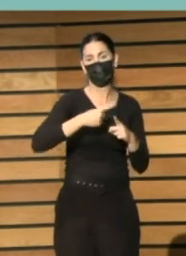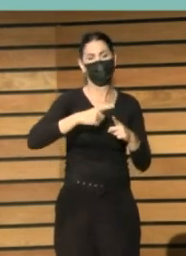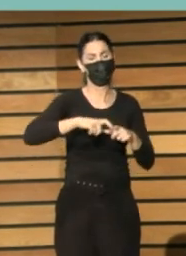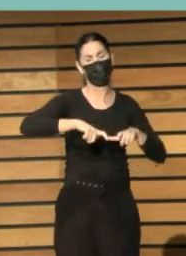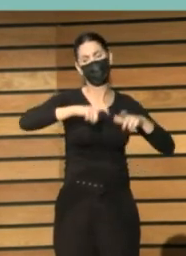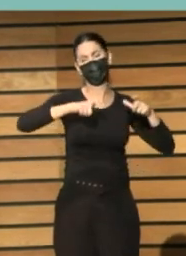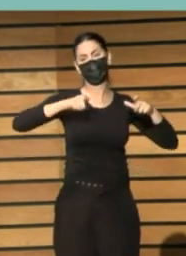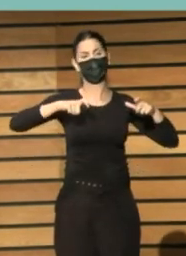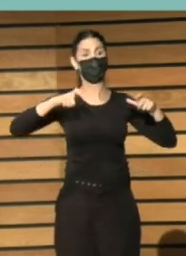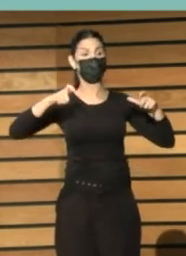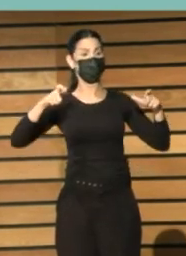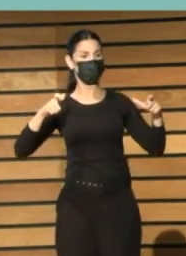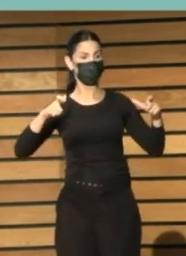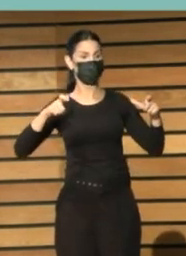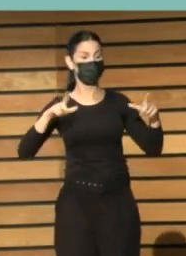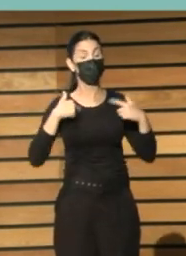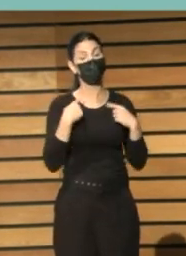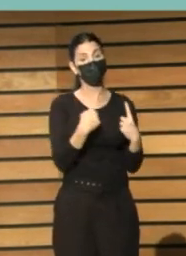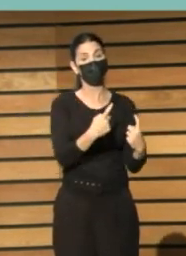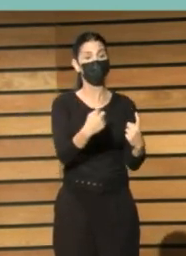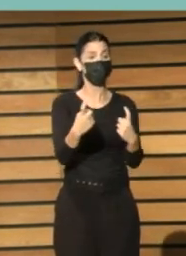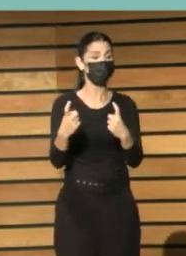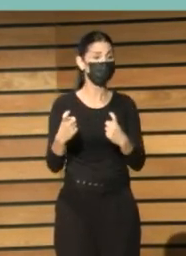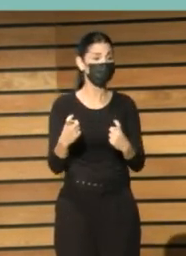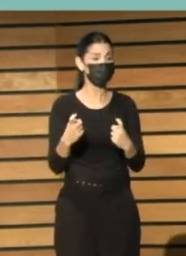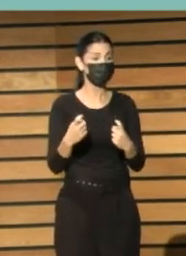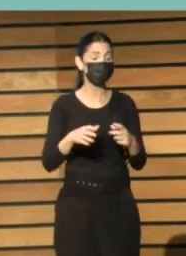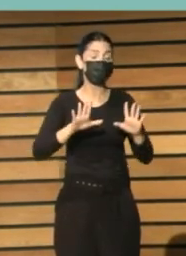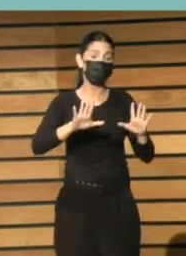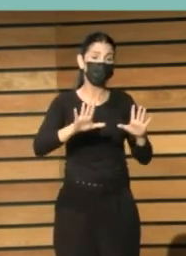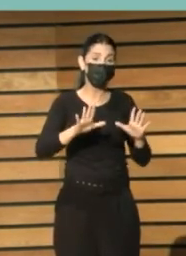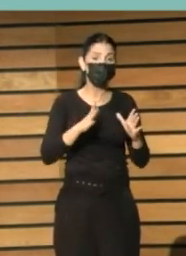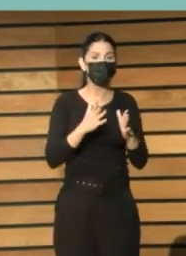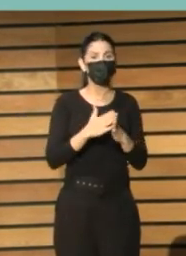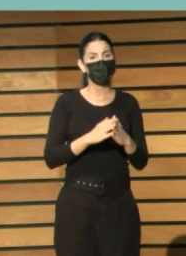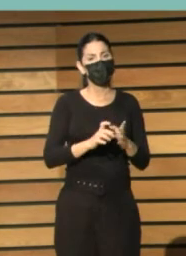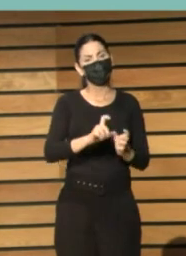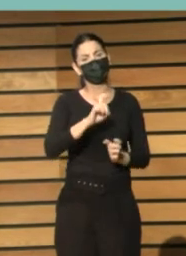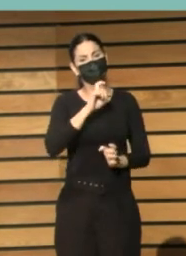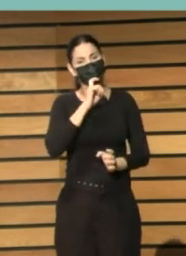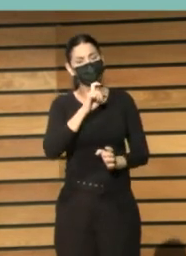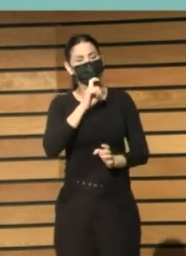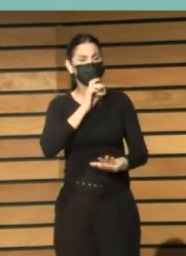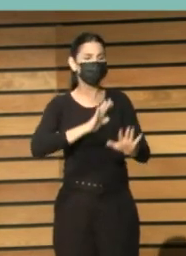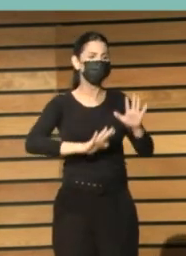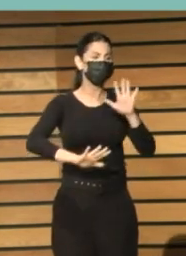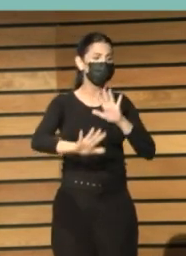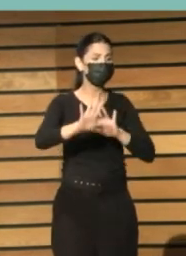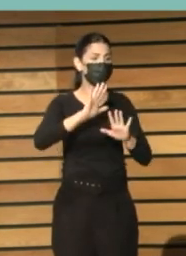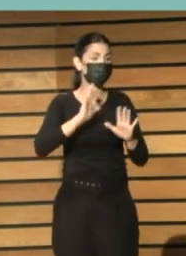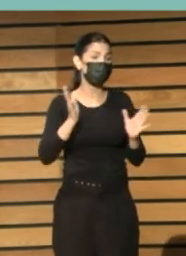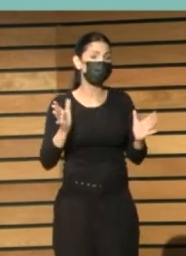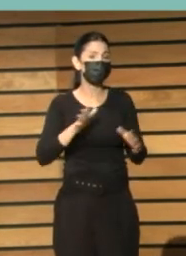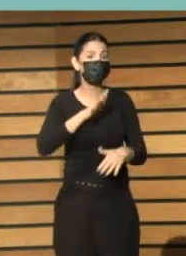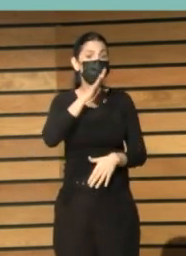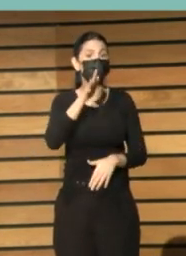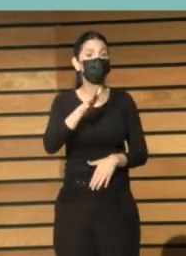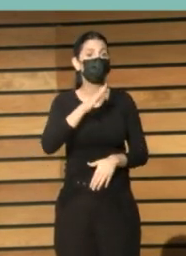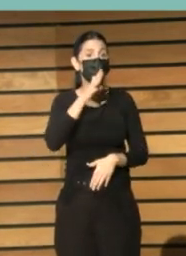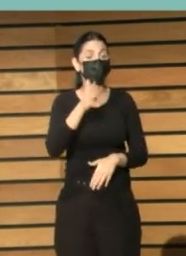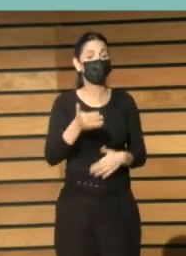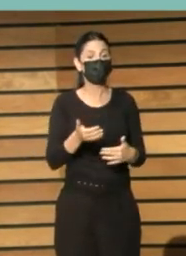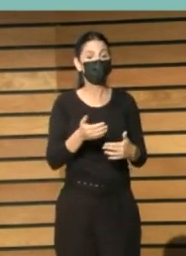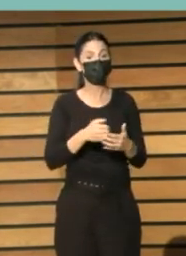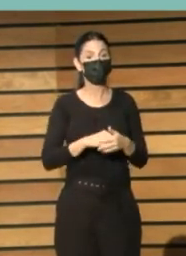sí que lo vemos necesario y encima es complejo por el tema de que ya se nos va a pedir estar un paso